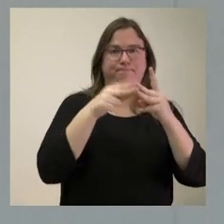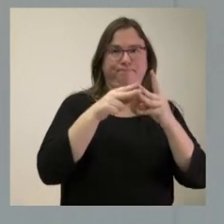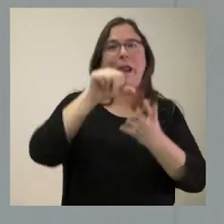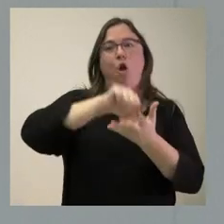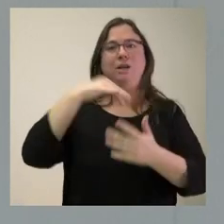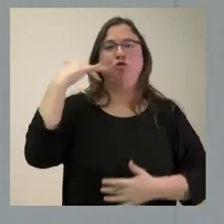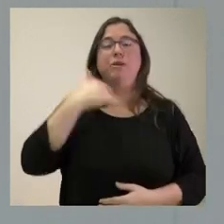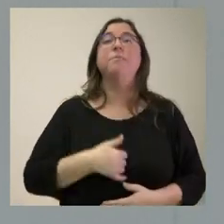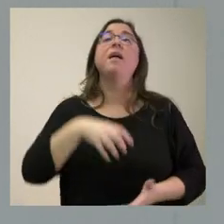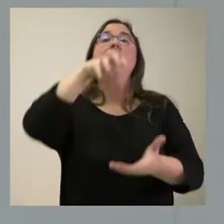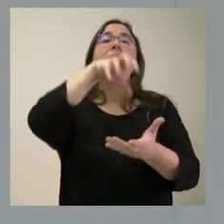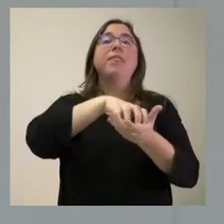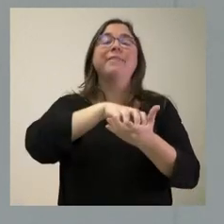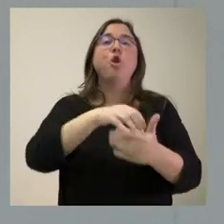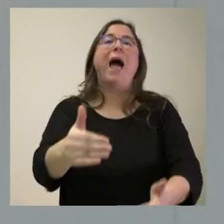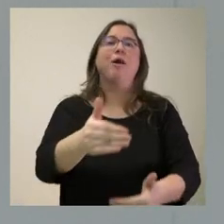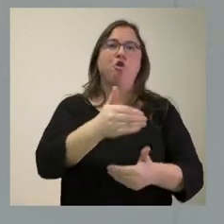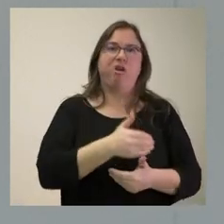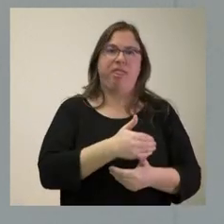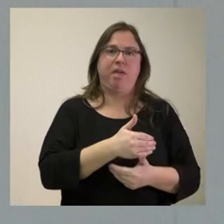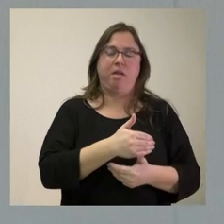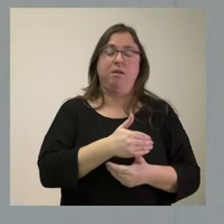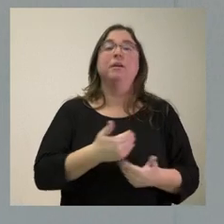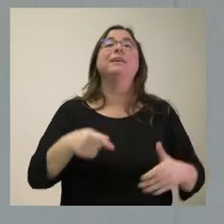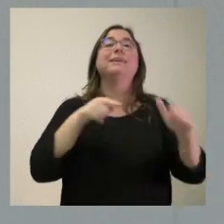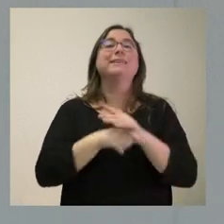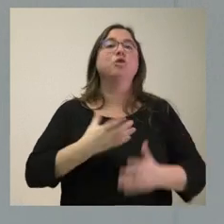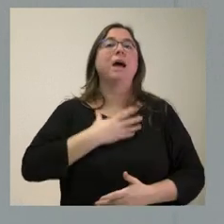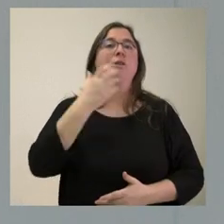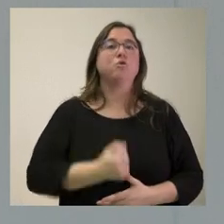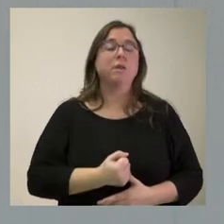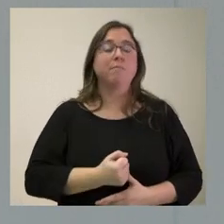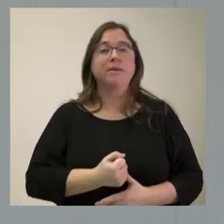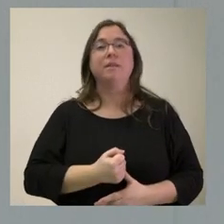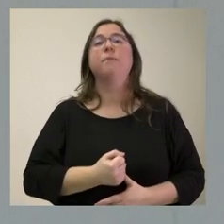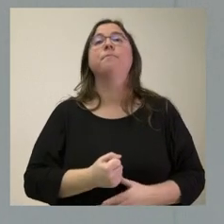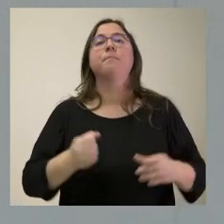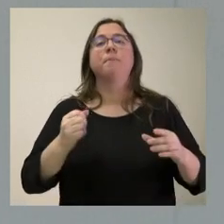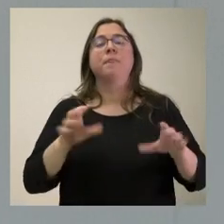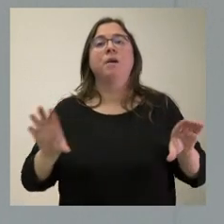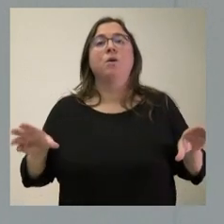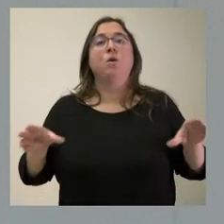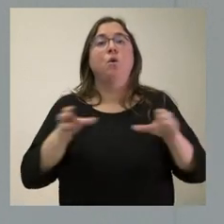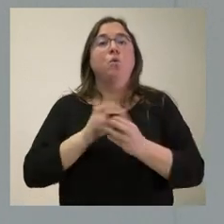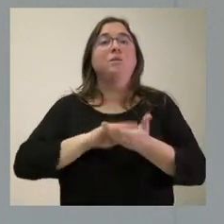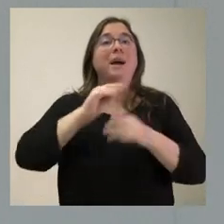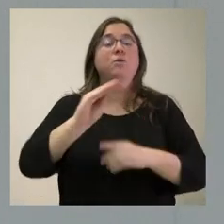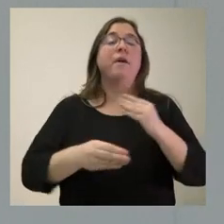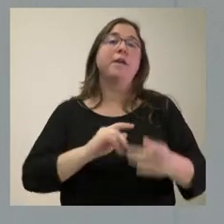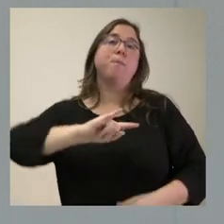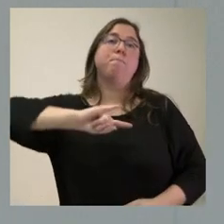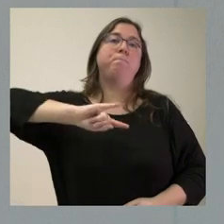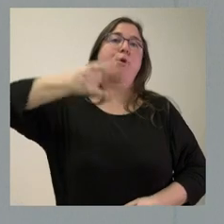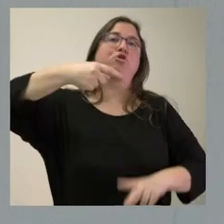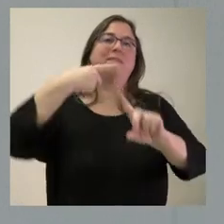centro de acogida que gestiona el ayuntamiento, la Junta de Castilla, lo que hace es más que triplicar la ayuda que se venía dando hasta ahora, pero también